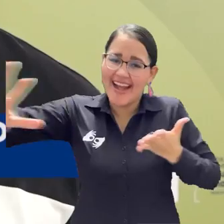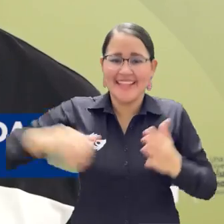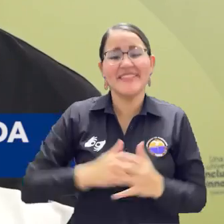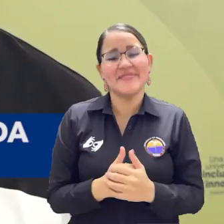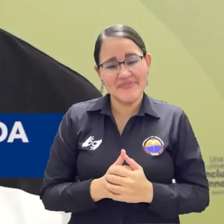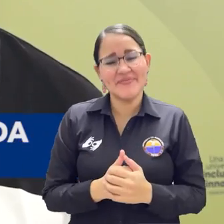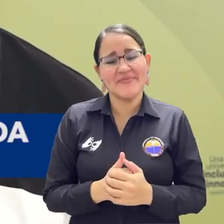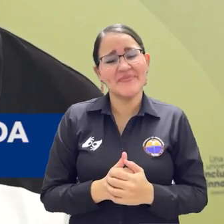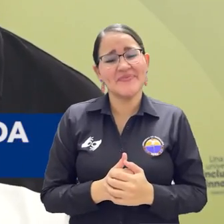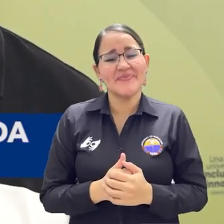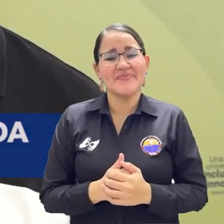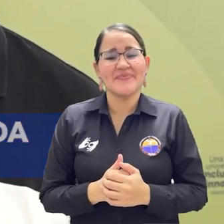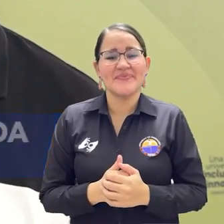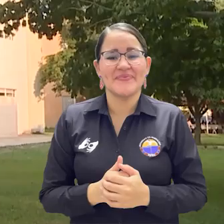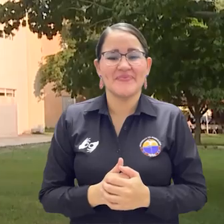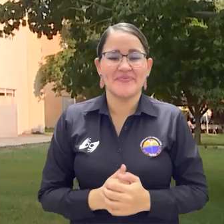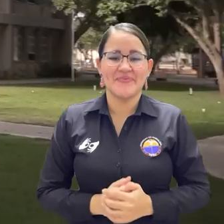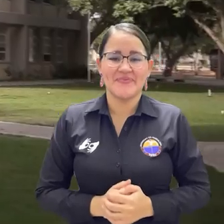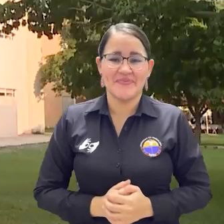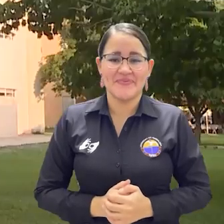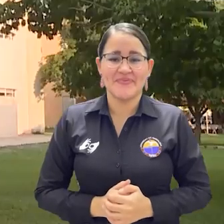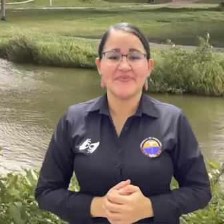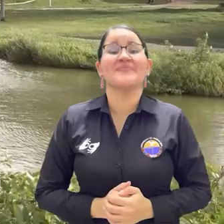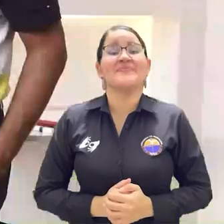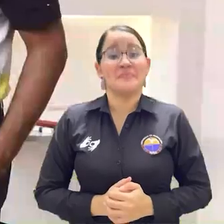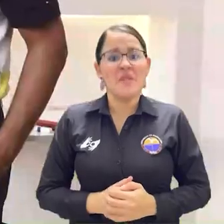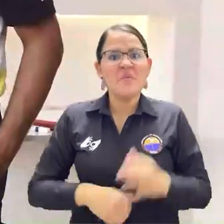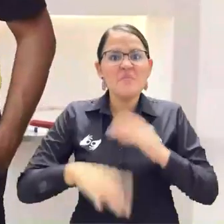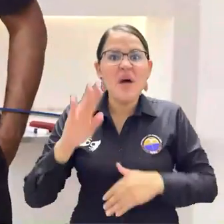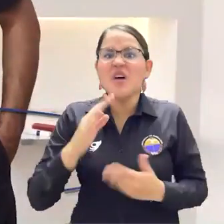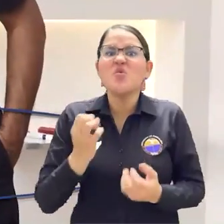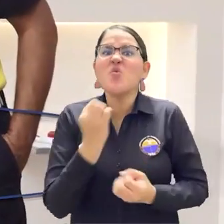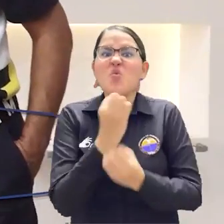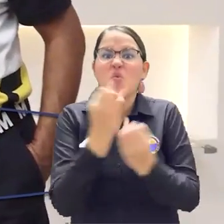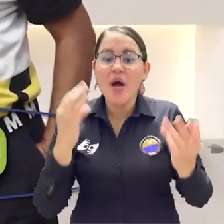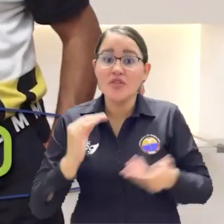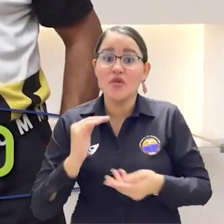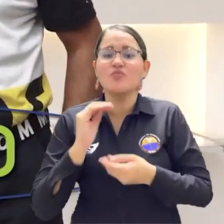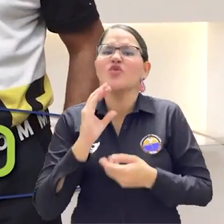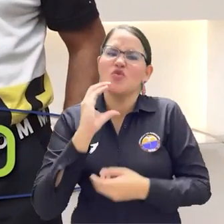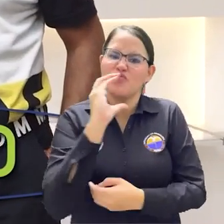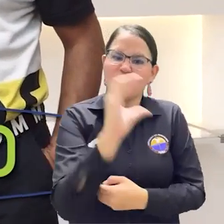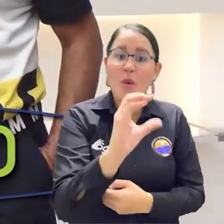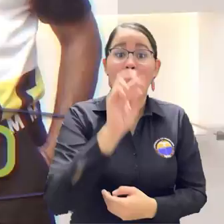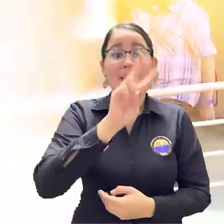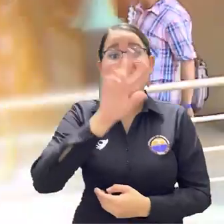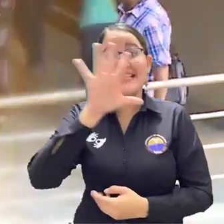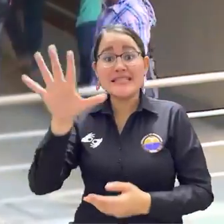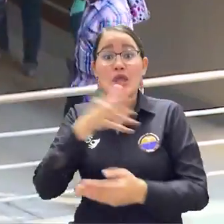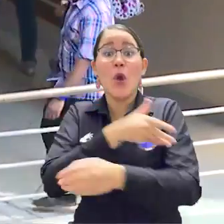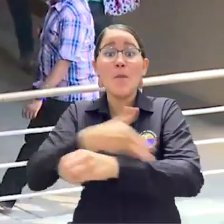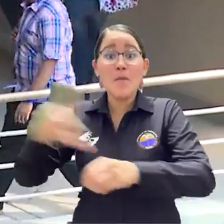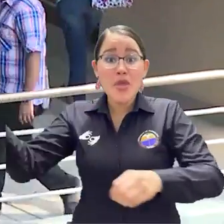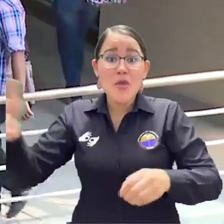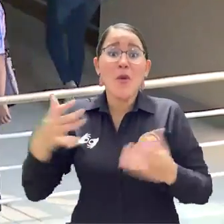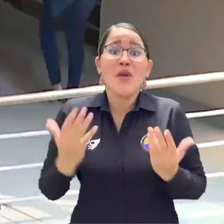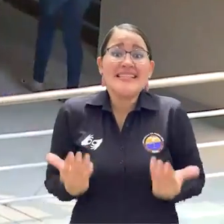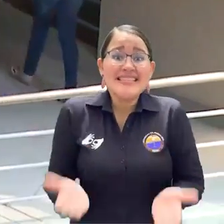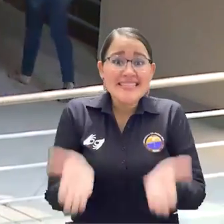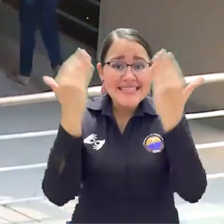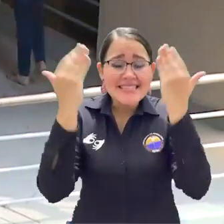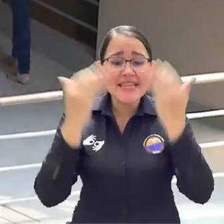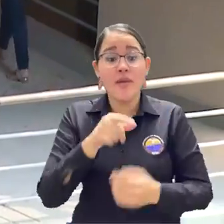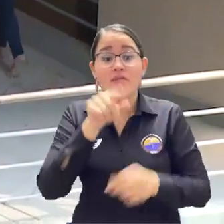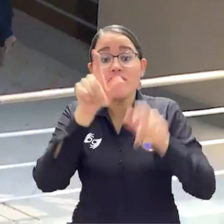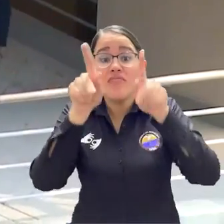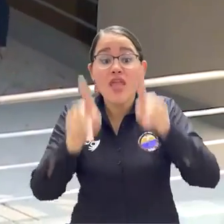contribuir a la gratuidad de la educación Con un aporte de 25 millones de pesos, 269